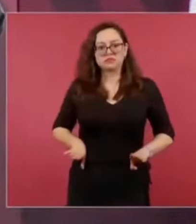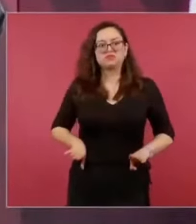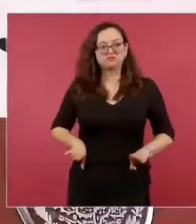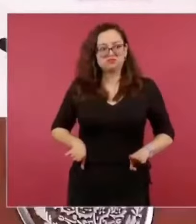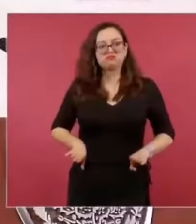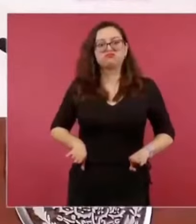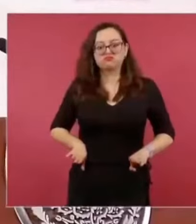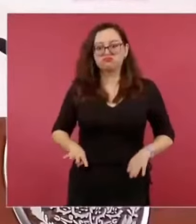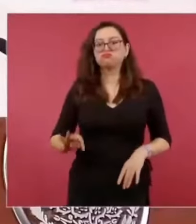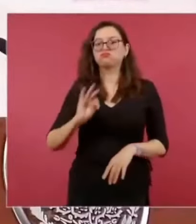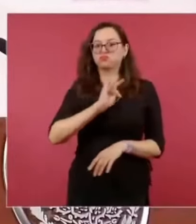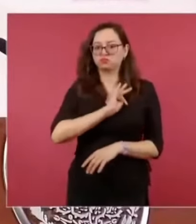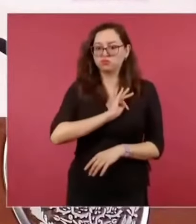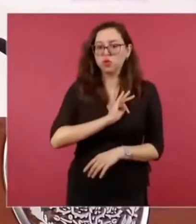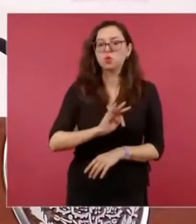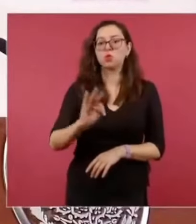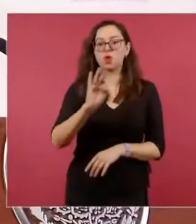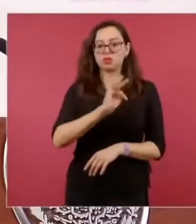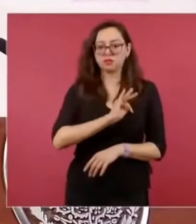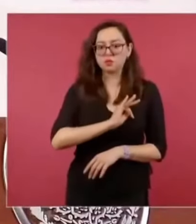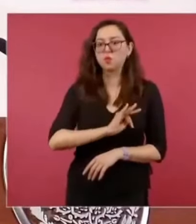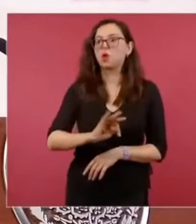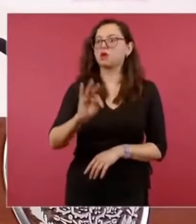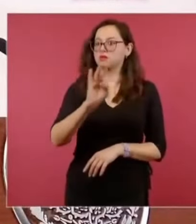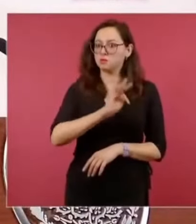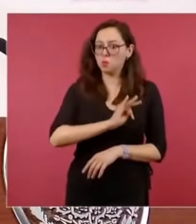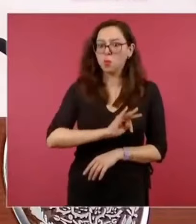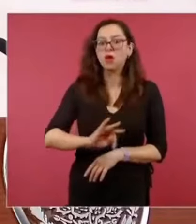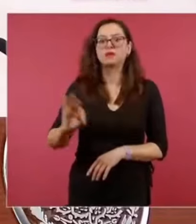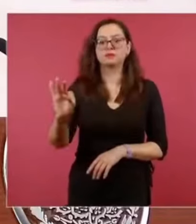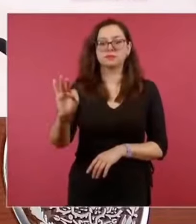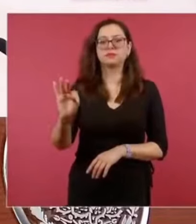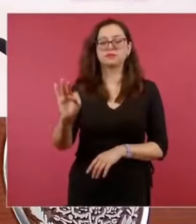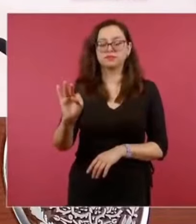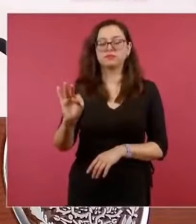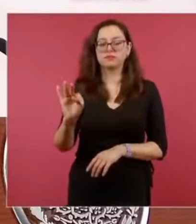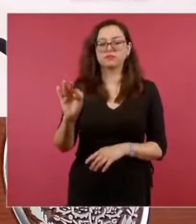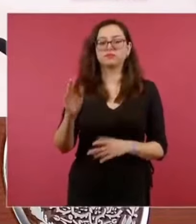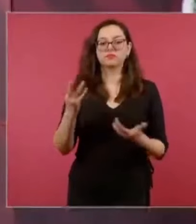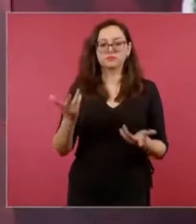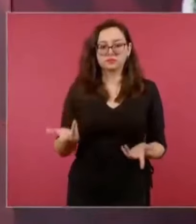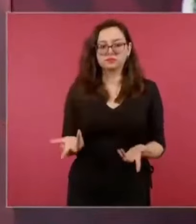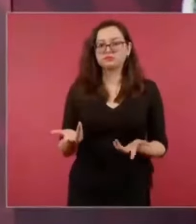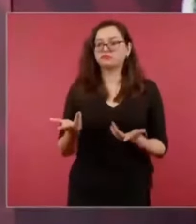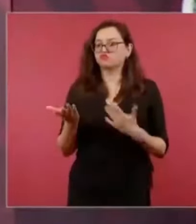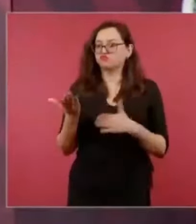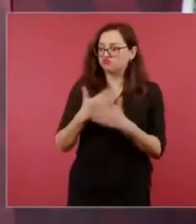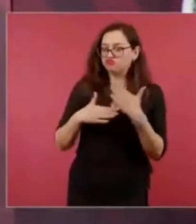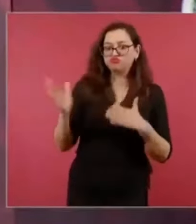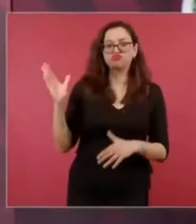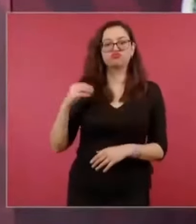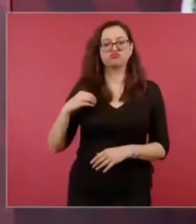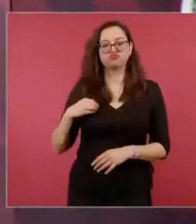posibilidades de contar con bienestar,